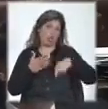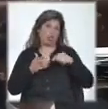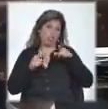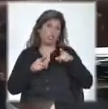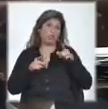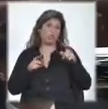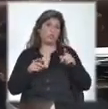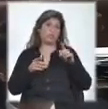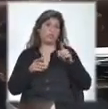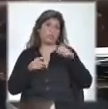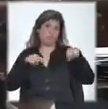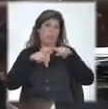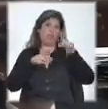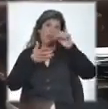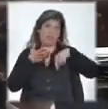acá,